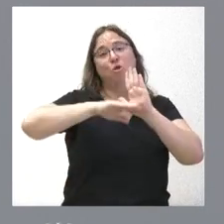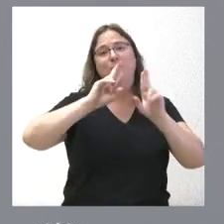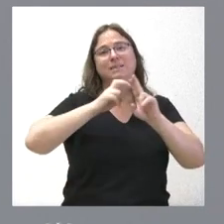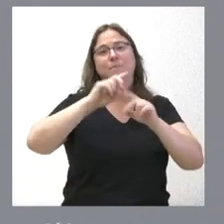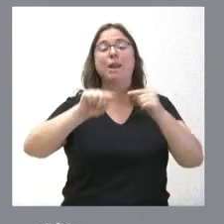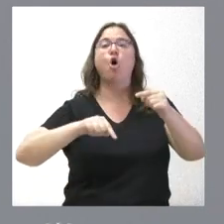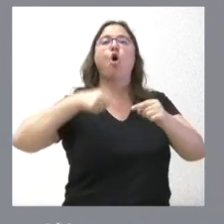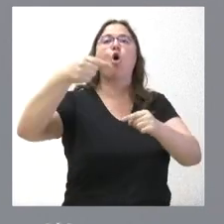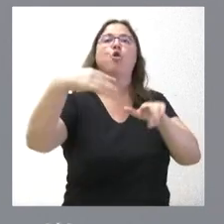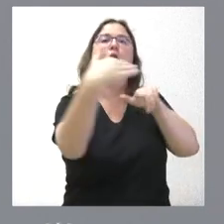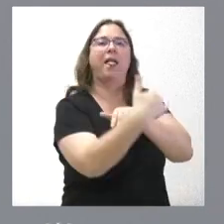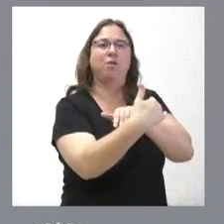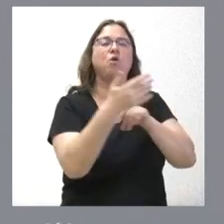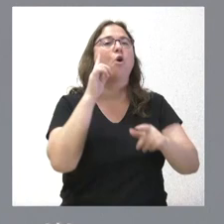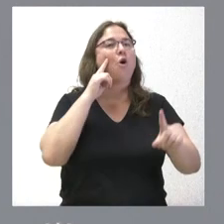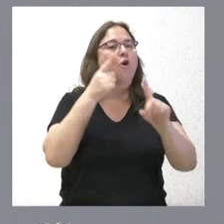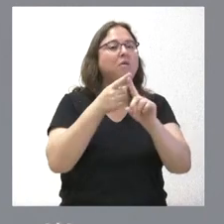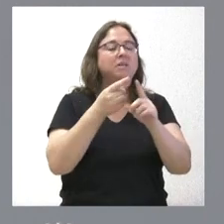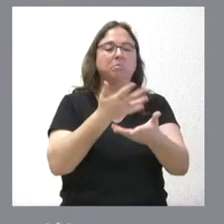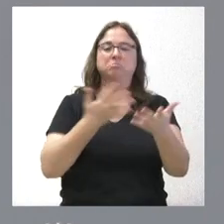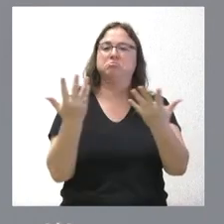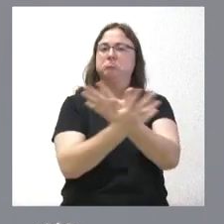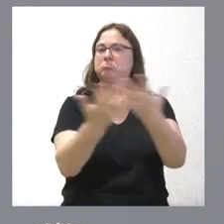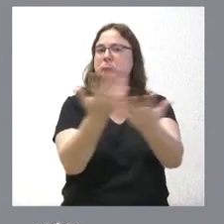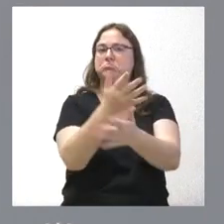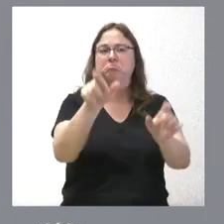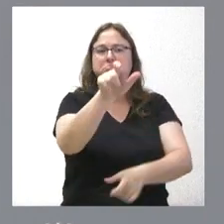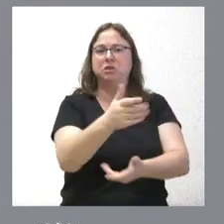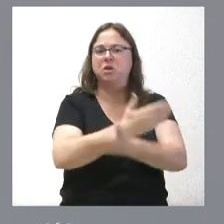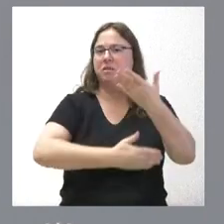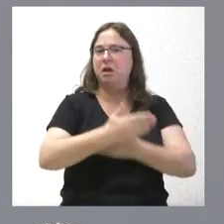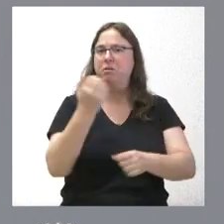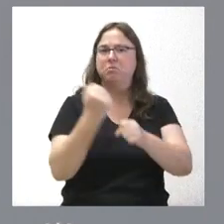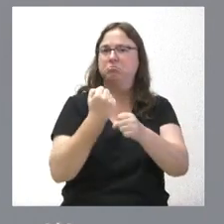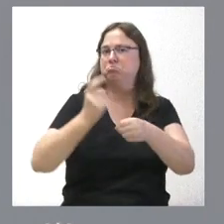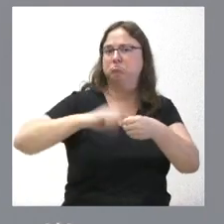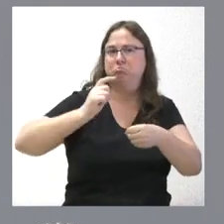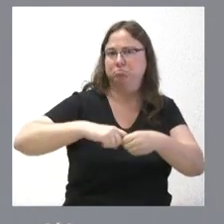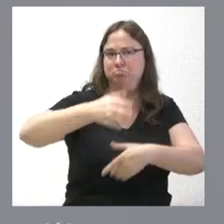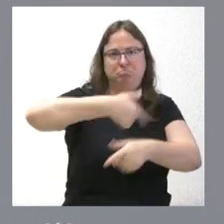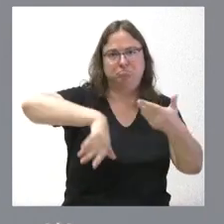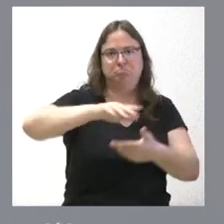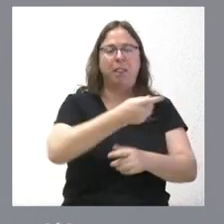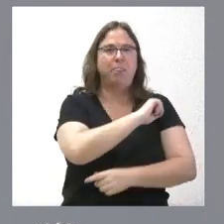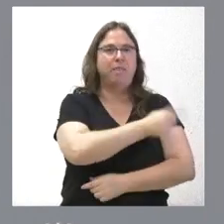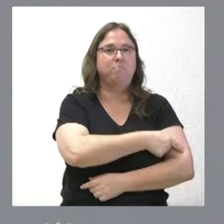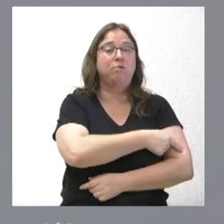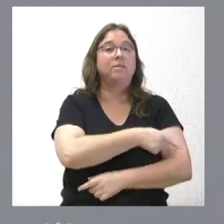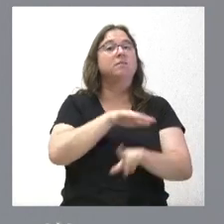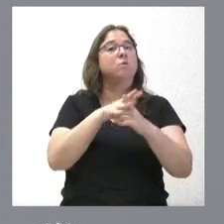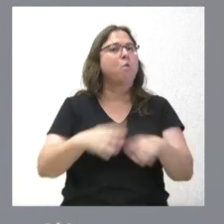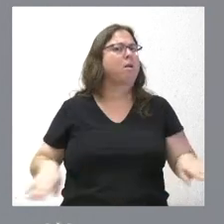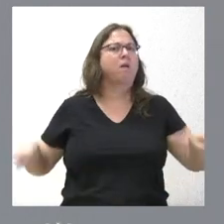objetivo de integrar y normalizar la práctica deportiva de las personas con algún tipo de discapacidad en el deporte de Castilla y León, en condiciones de igualdad.